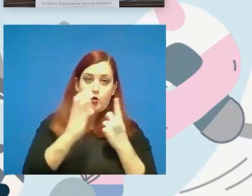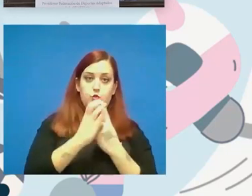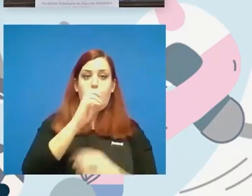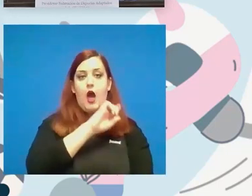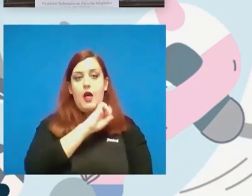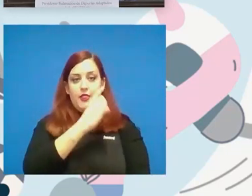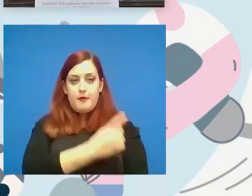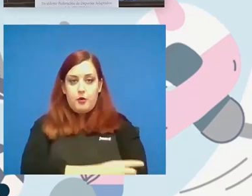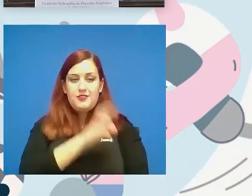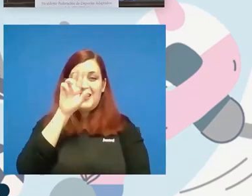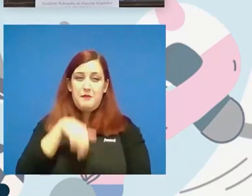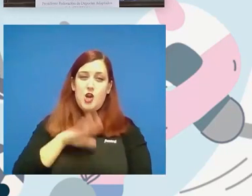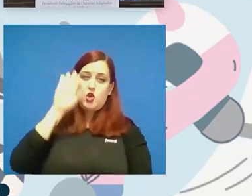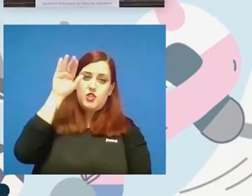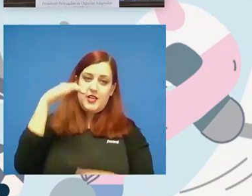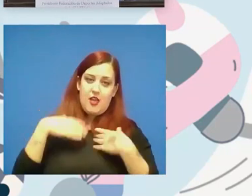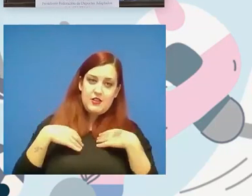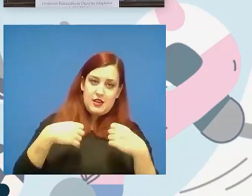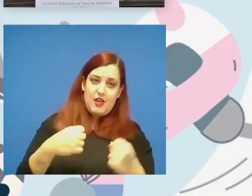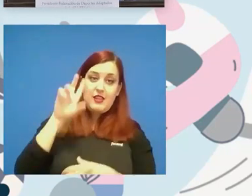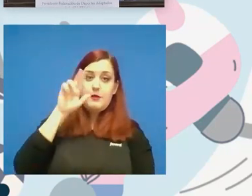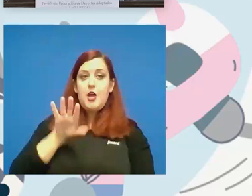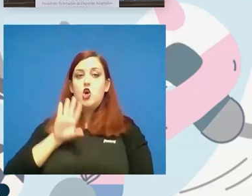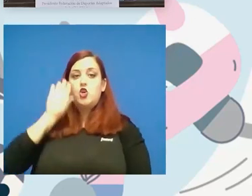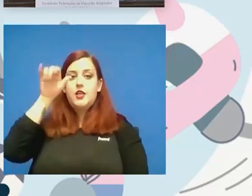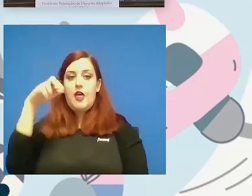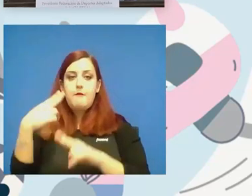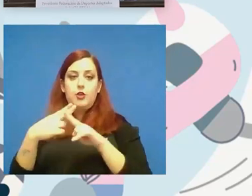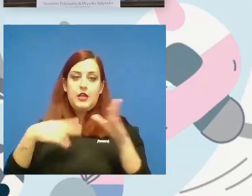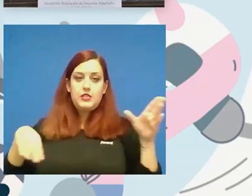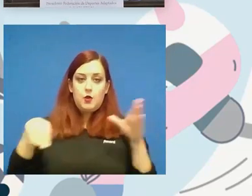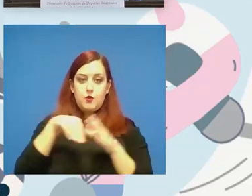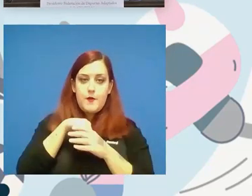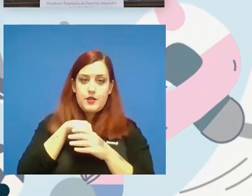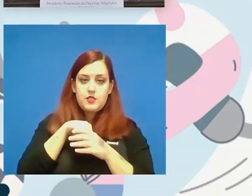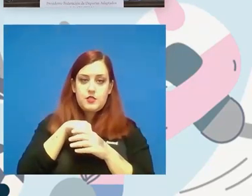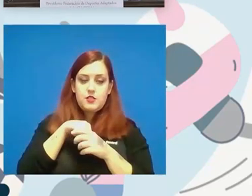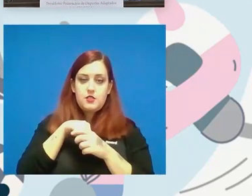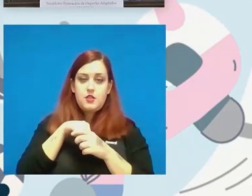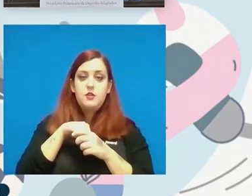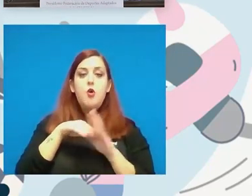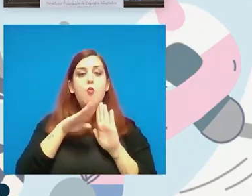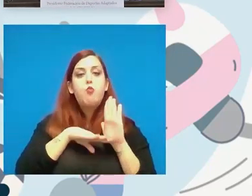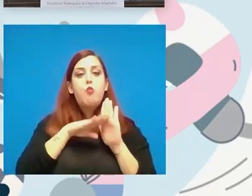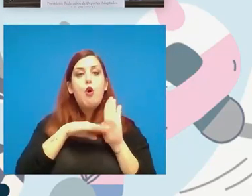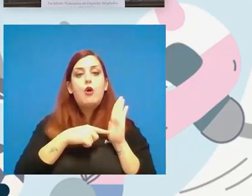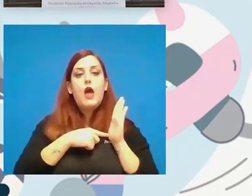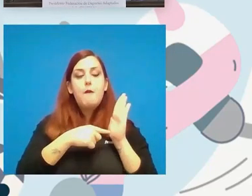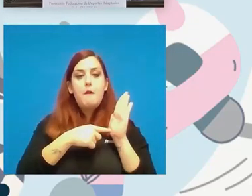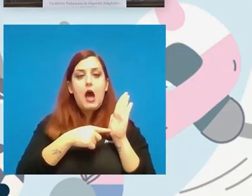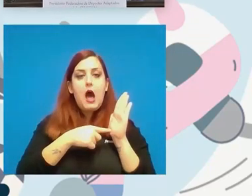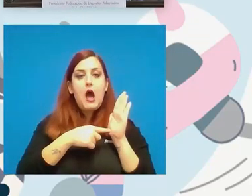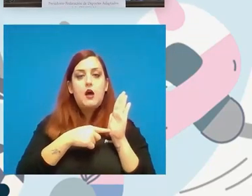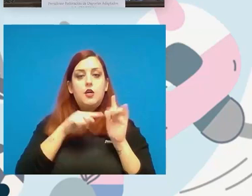la consellería de sanidad y la consellería de políticas inclusives es un programa que trata